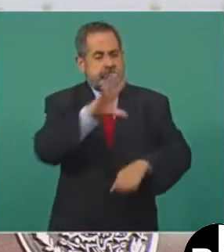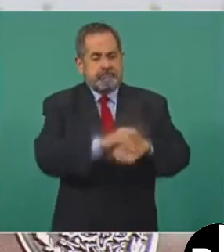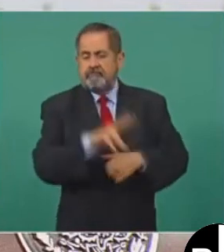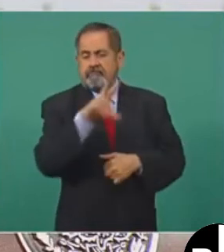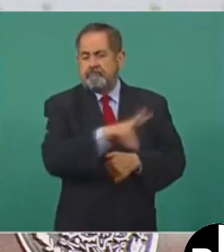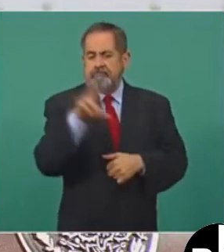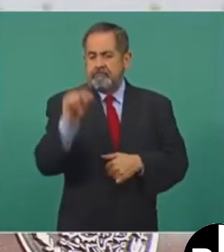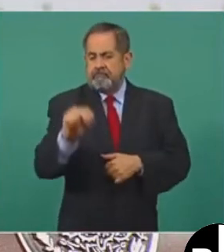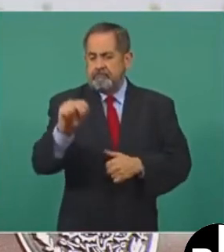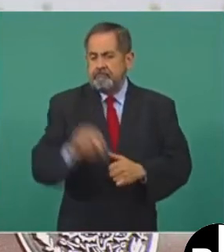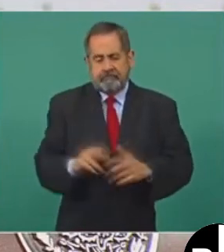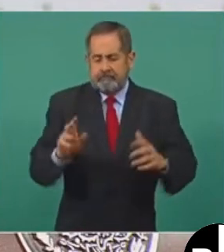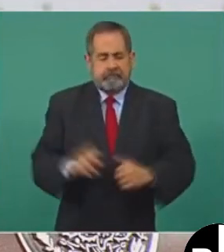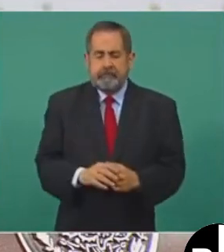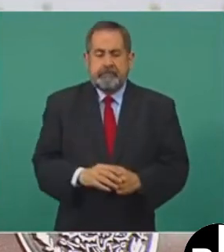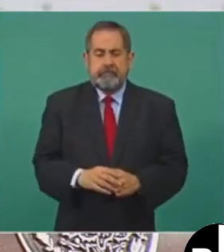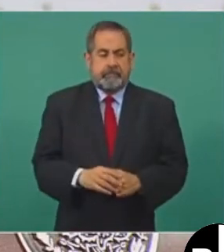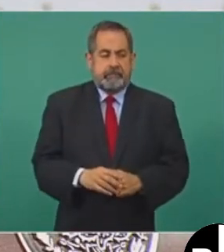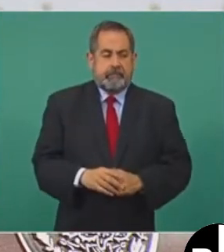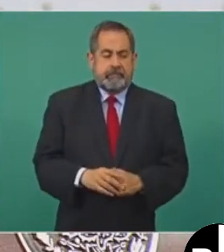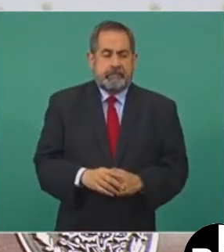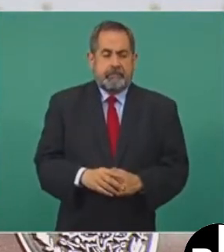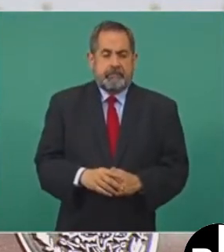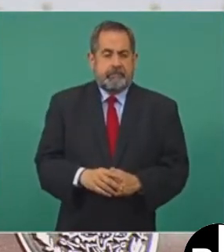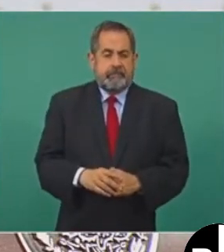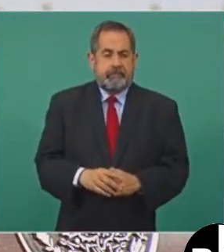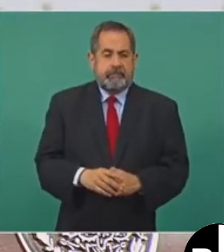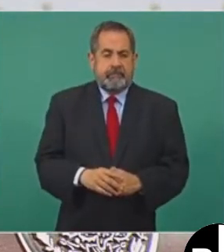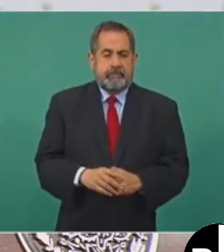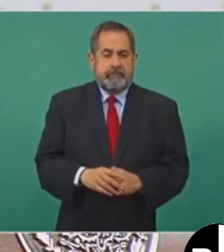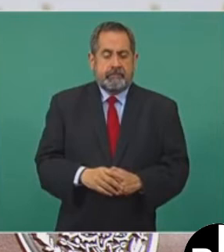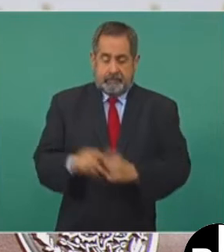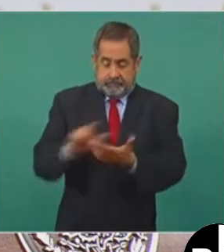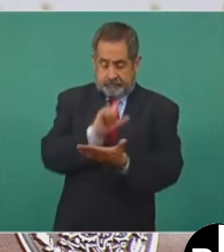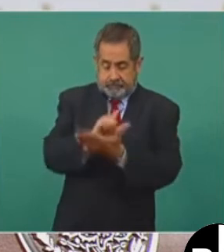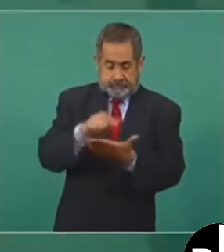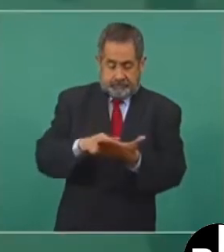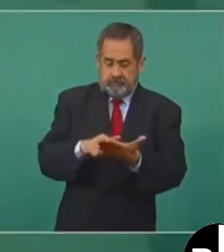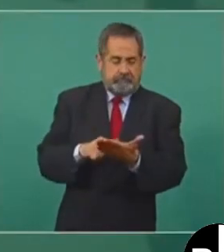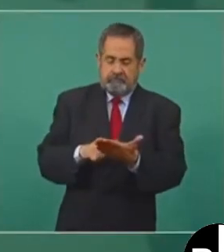legalmente